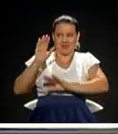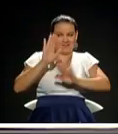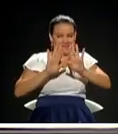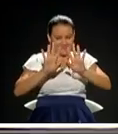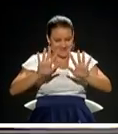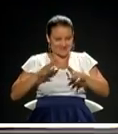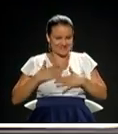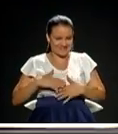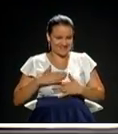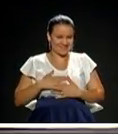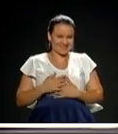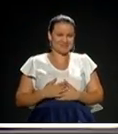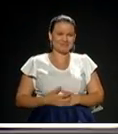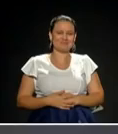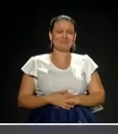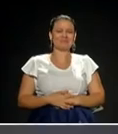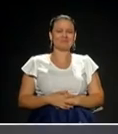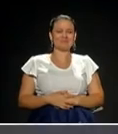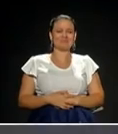Una pausa, volvemos en instantes.